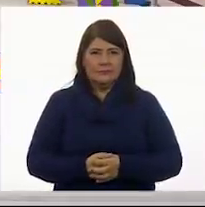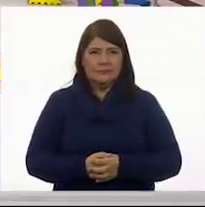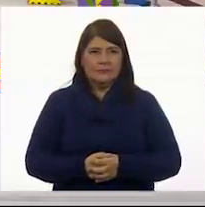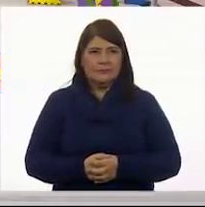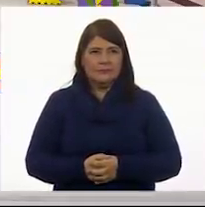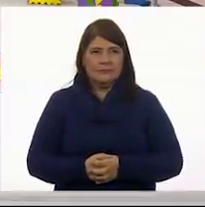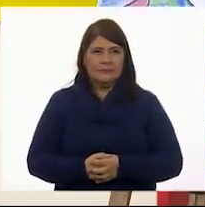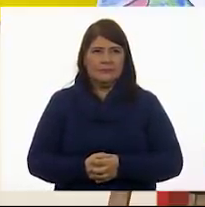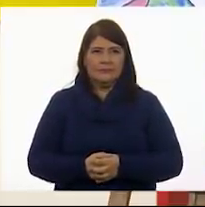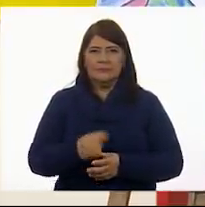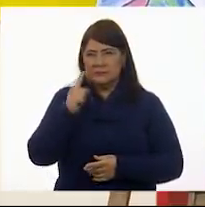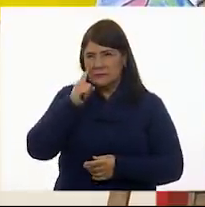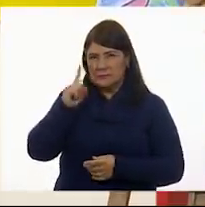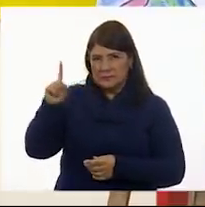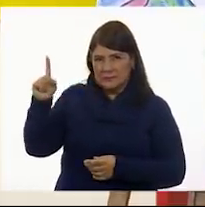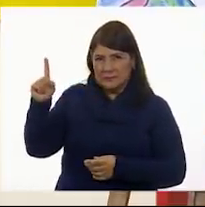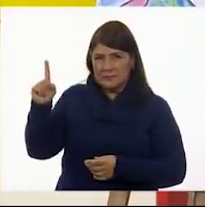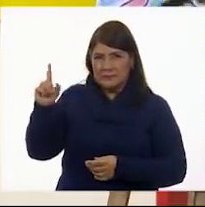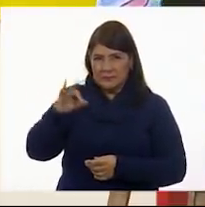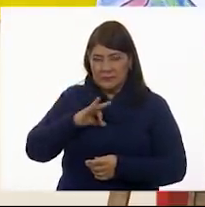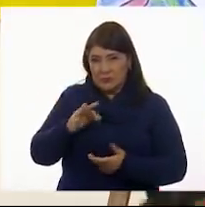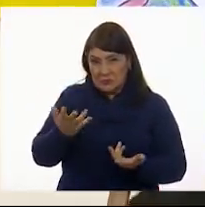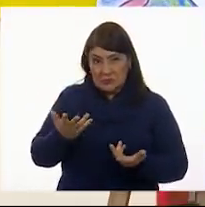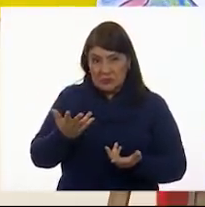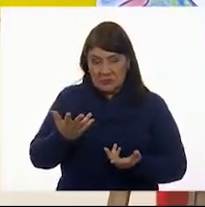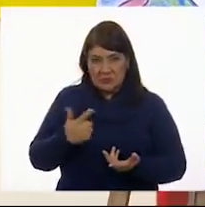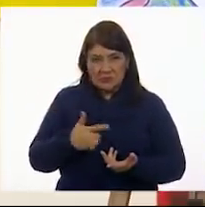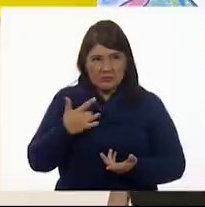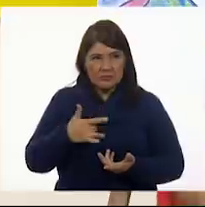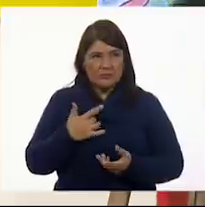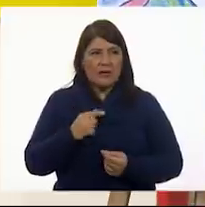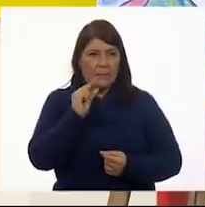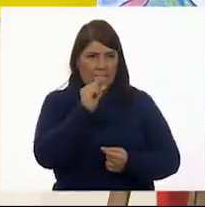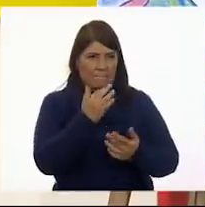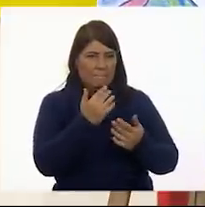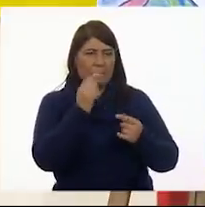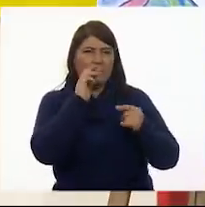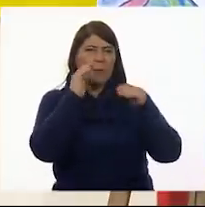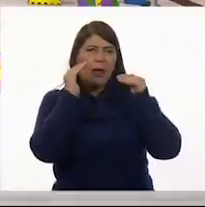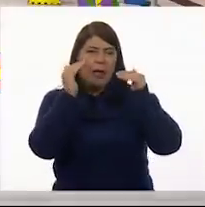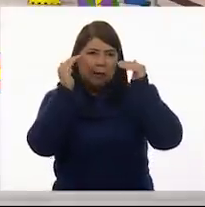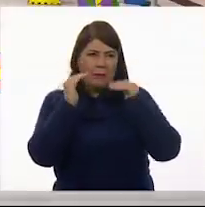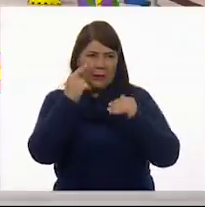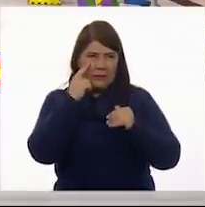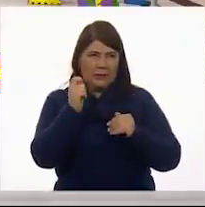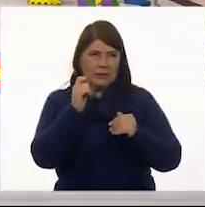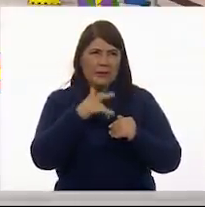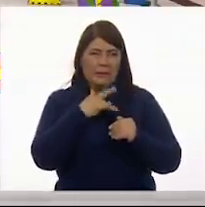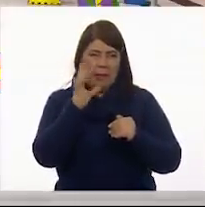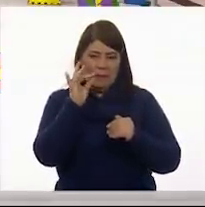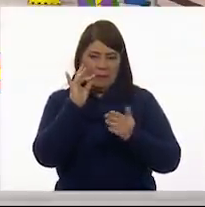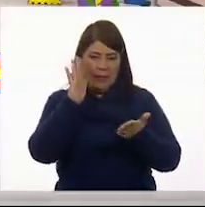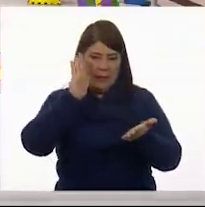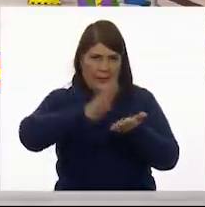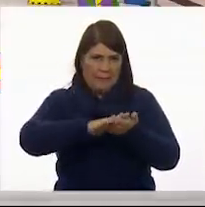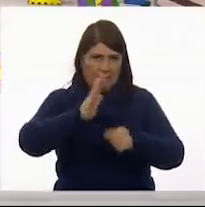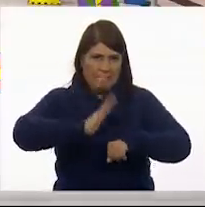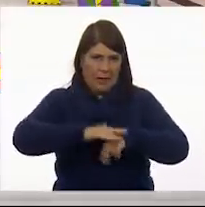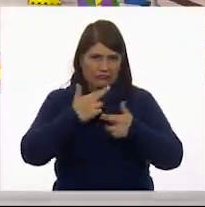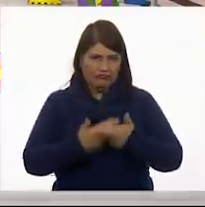¿Aquí cómo la ven? ¡Ay! Con cuidado. Pégalo un poquito más abajo. Le voy a poner un poco más de pegamento. Sí.